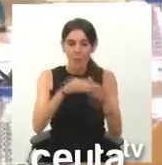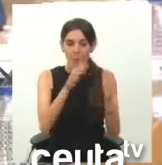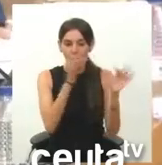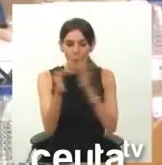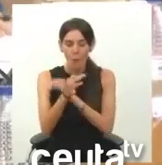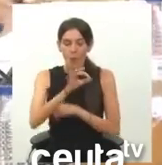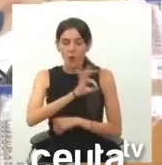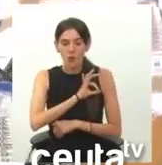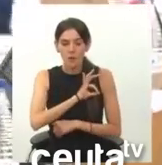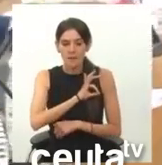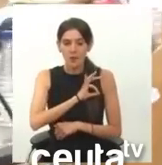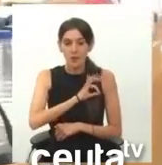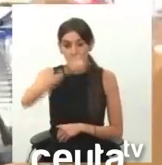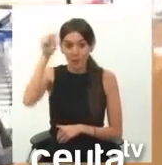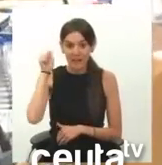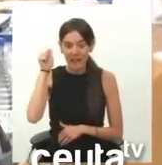Gutiérrez,